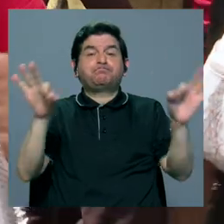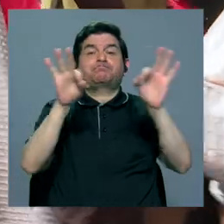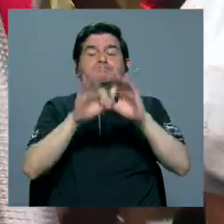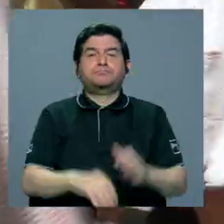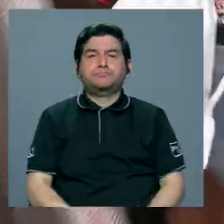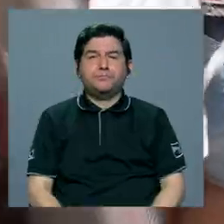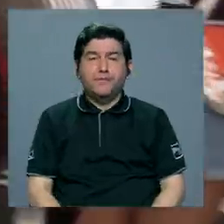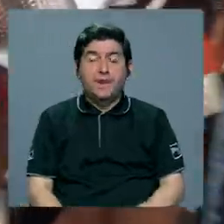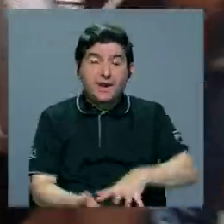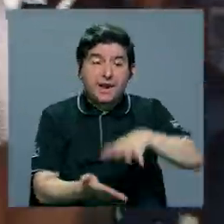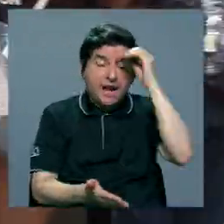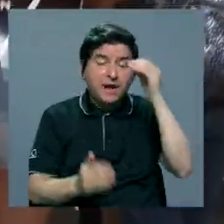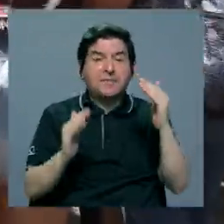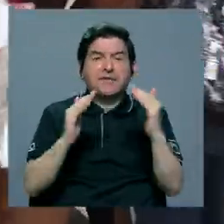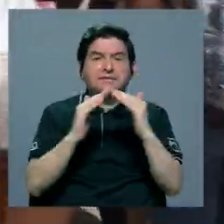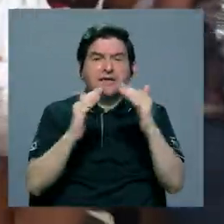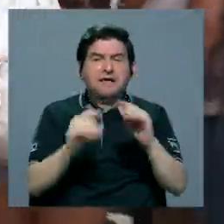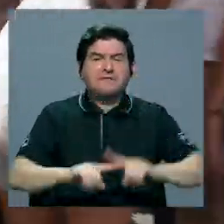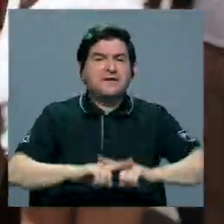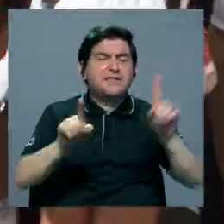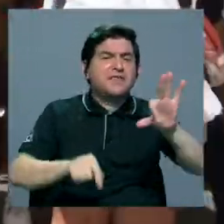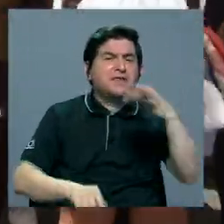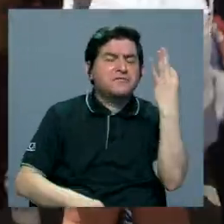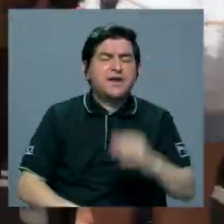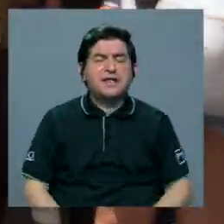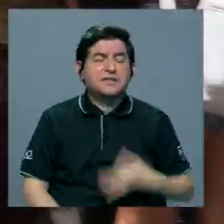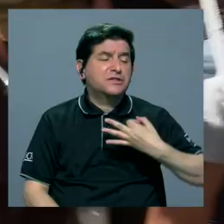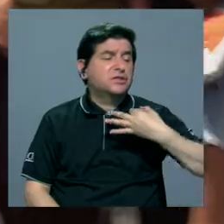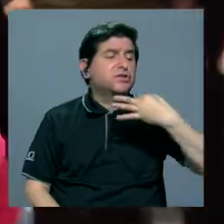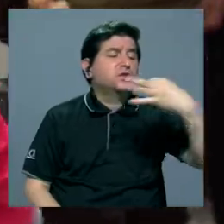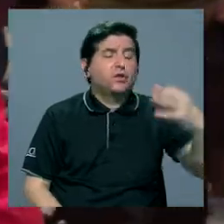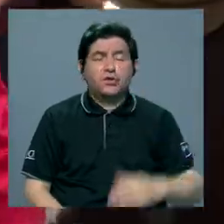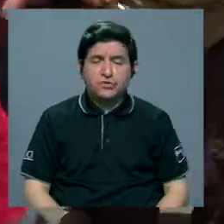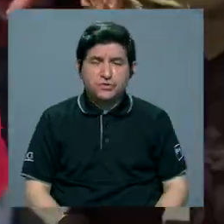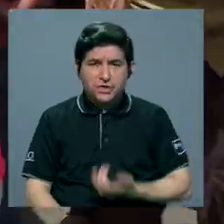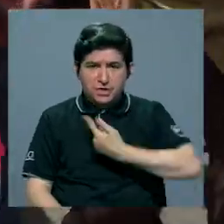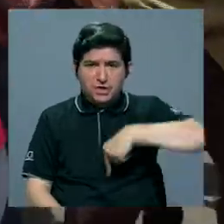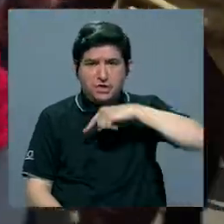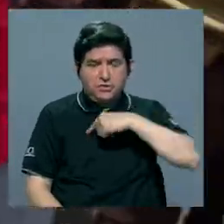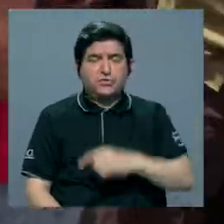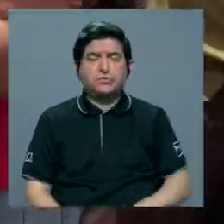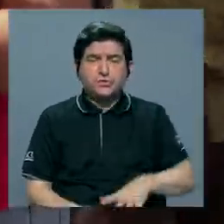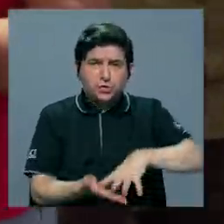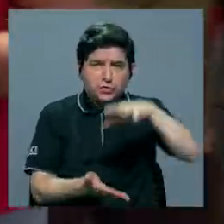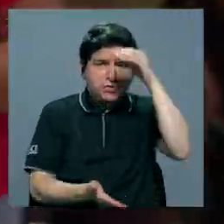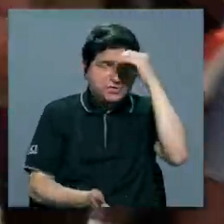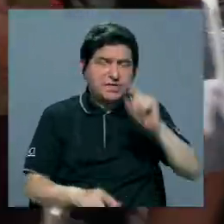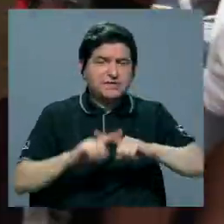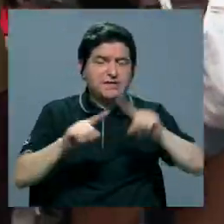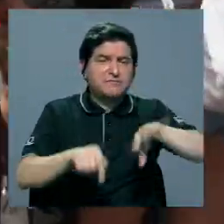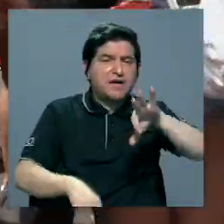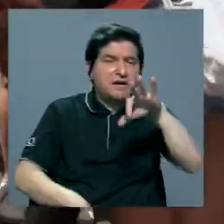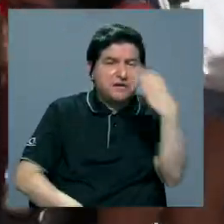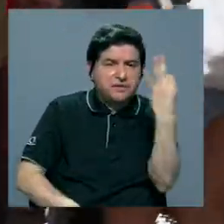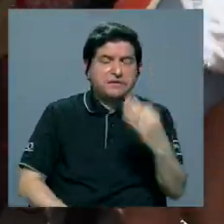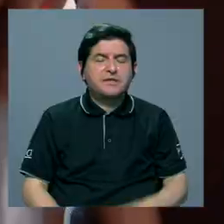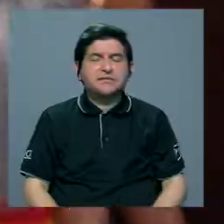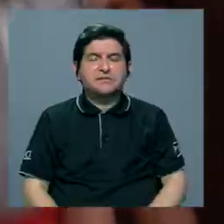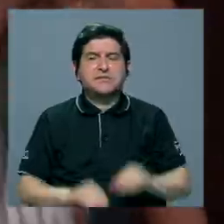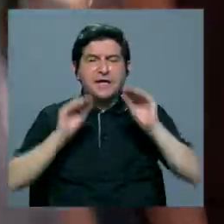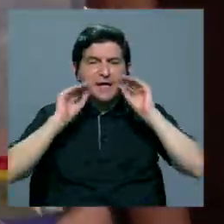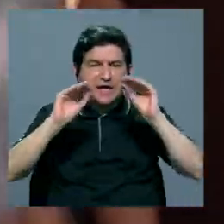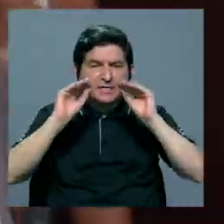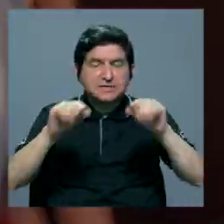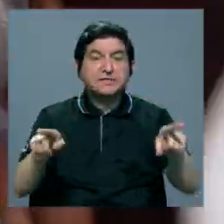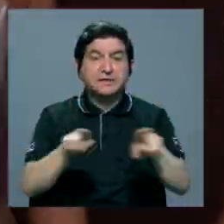Hemos tenido que aprender a vivir De manera diferente la vida cotidiana Hemos tenido que aprender otros métodos para educar